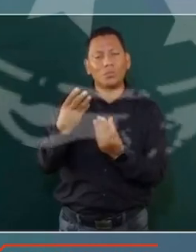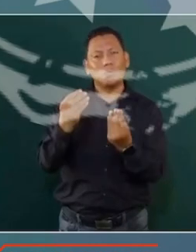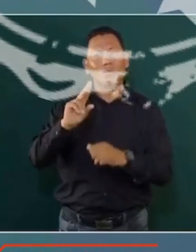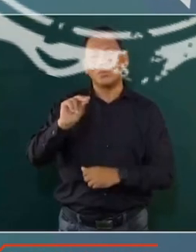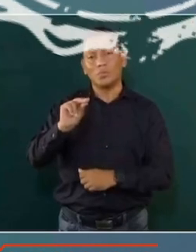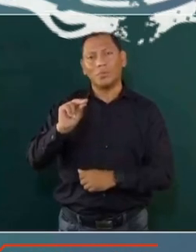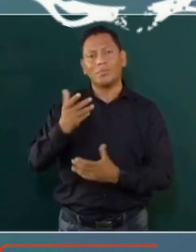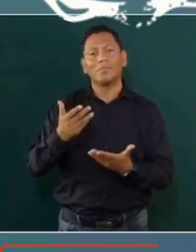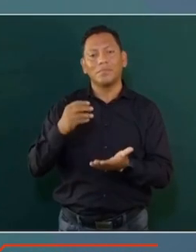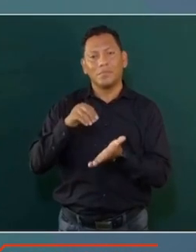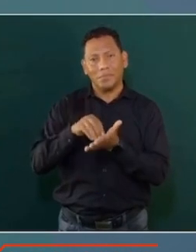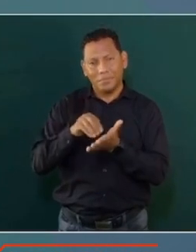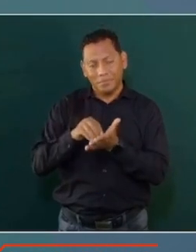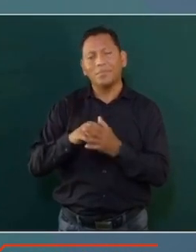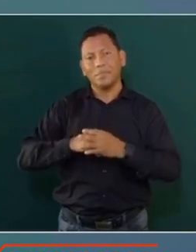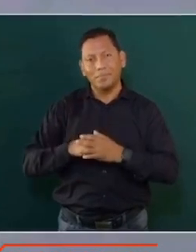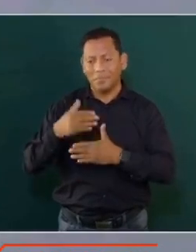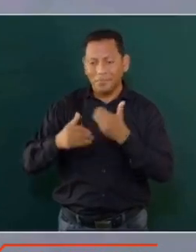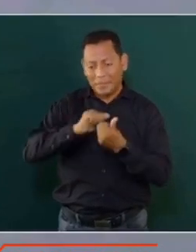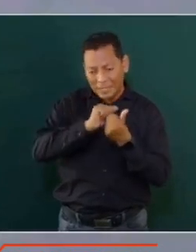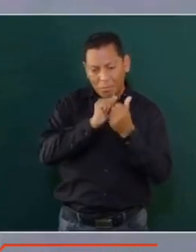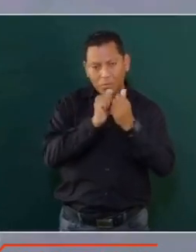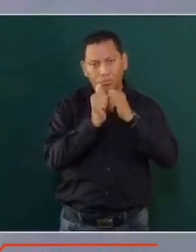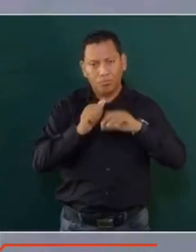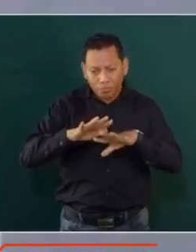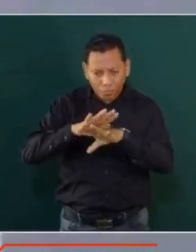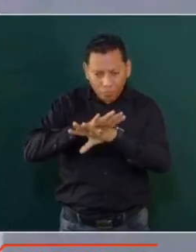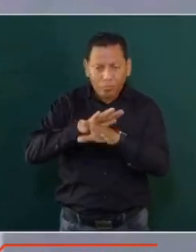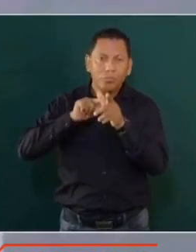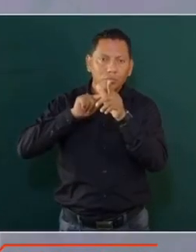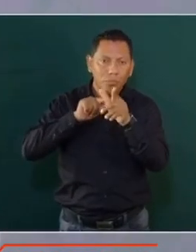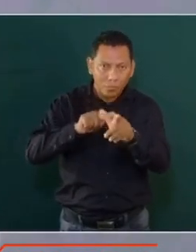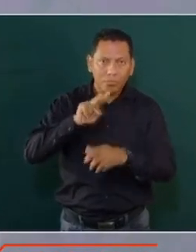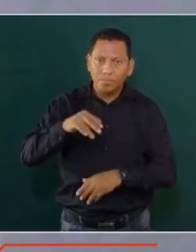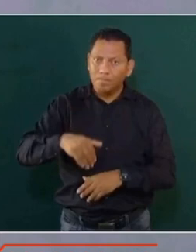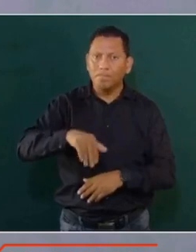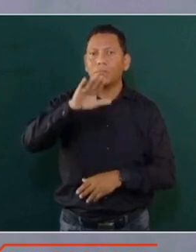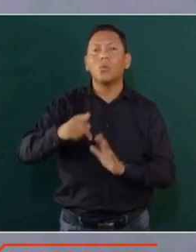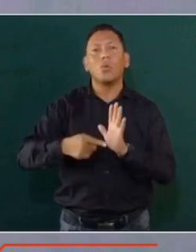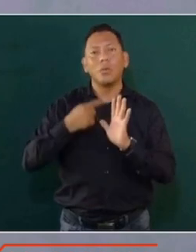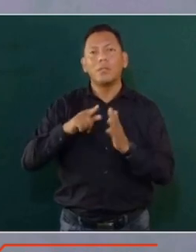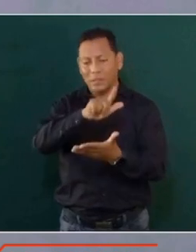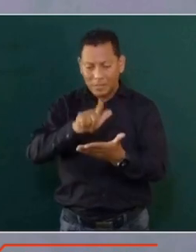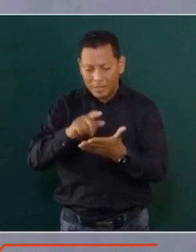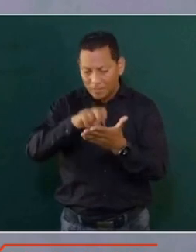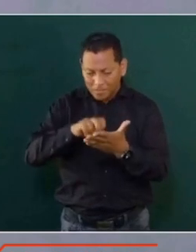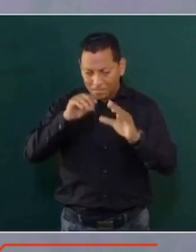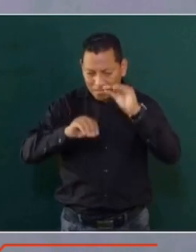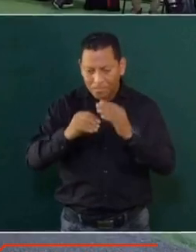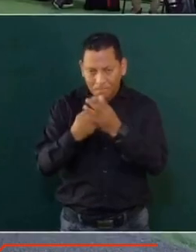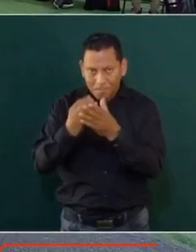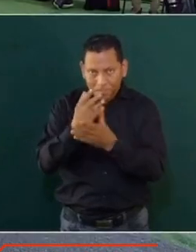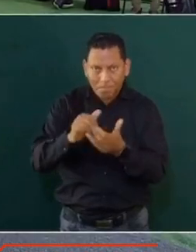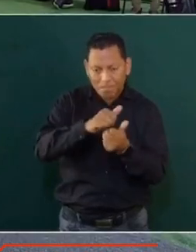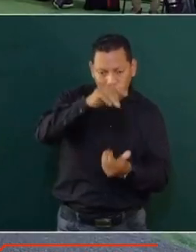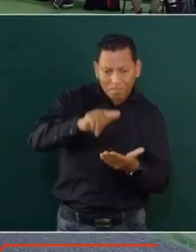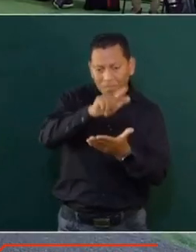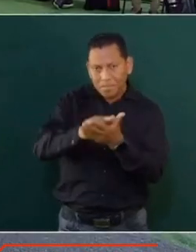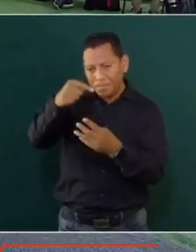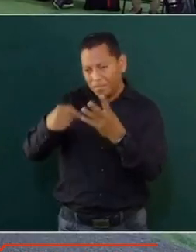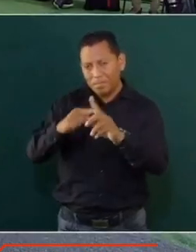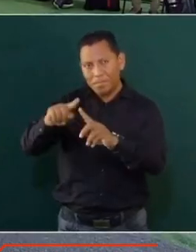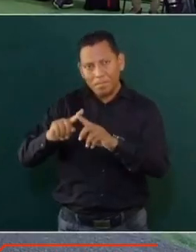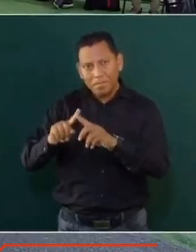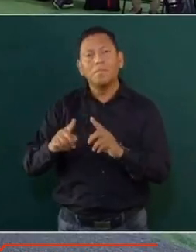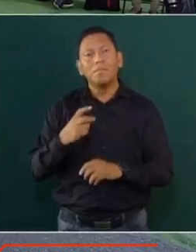Va a continuar la transformación y se van a volver a hacer reformas constitucionales, legales,